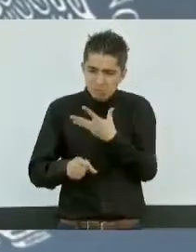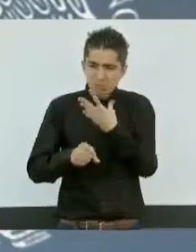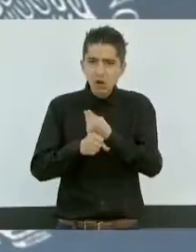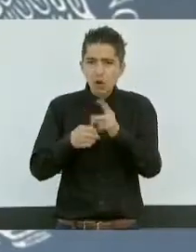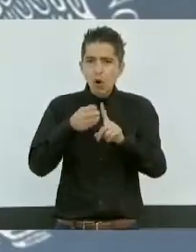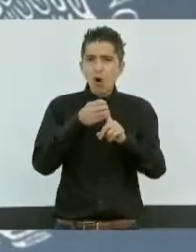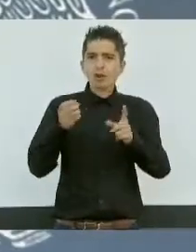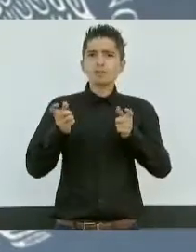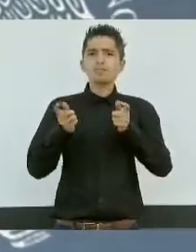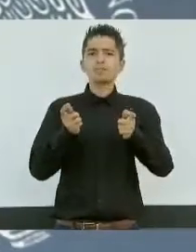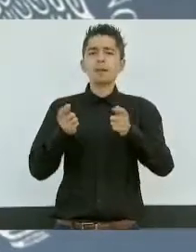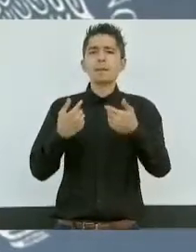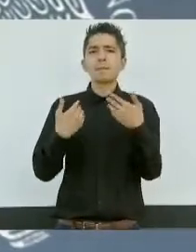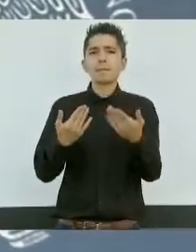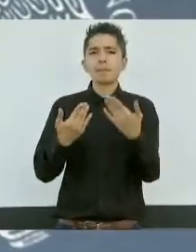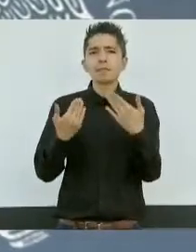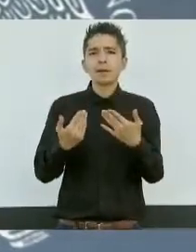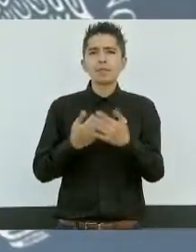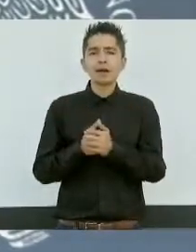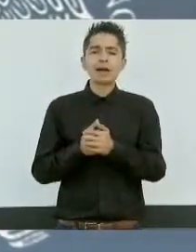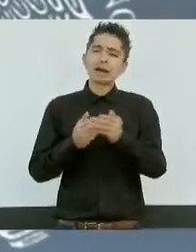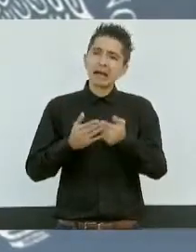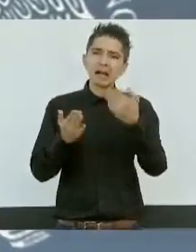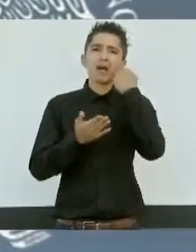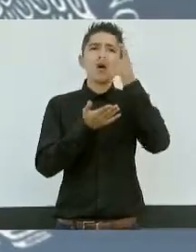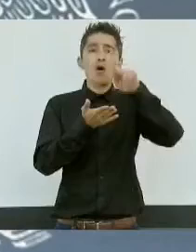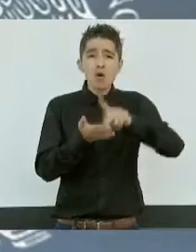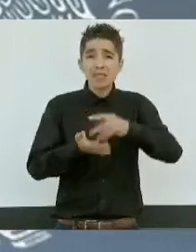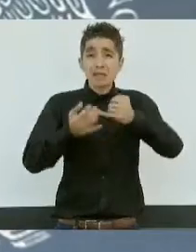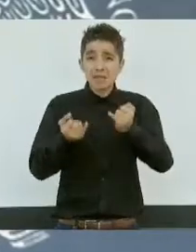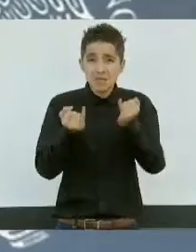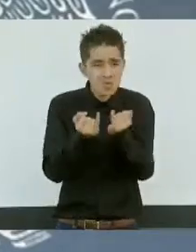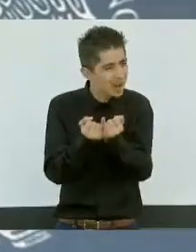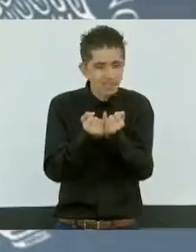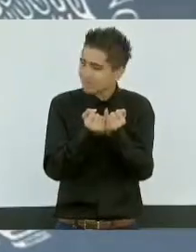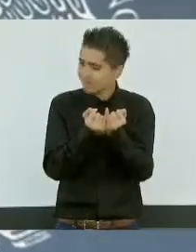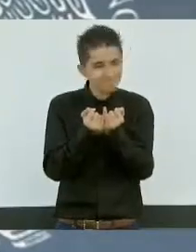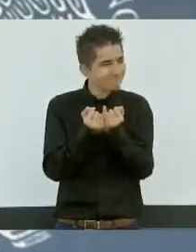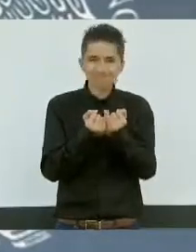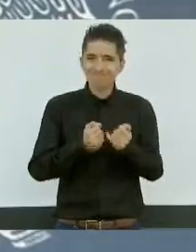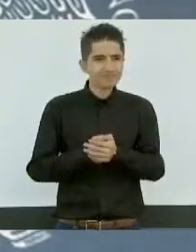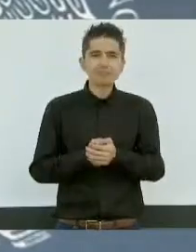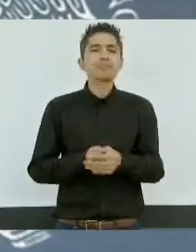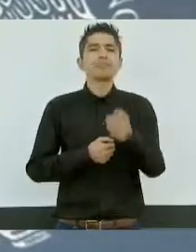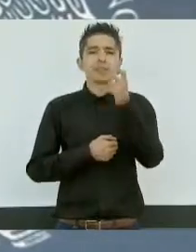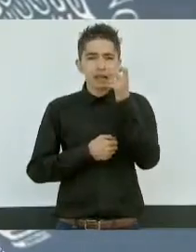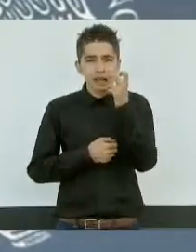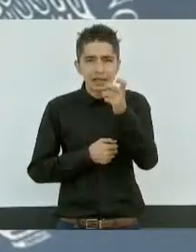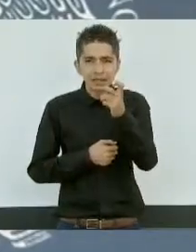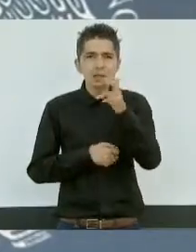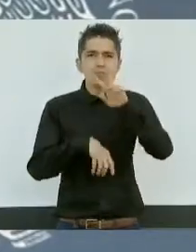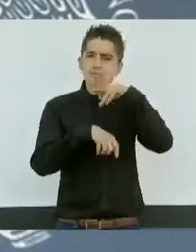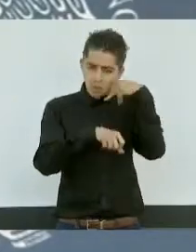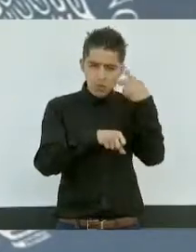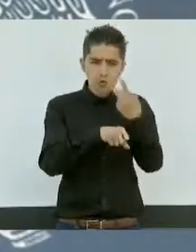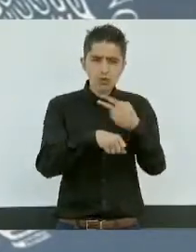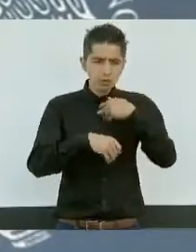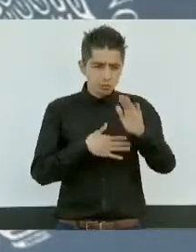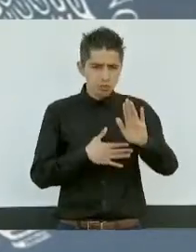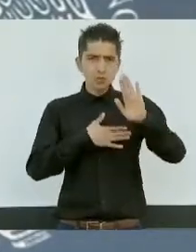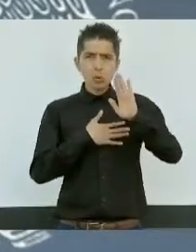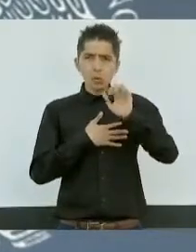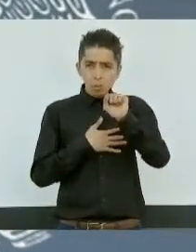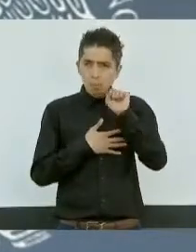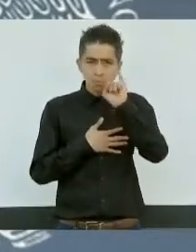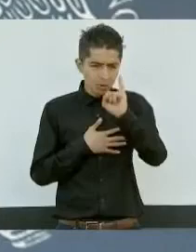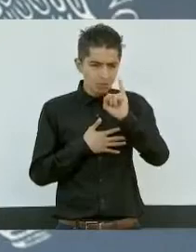Michoacán, cosa que no quiero que vuelva a suceder. Por ello, cuente con toda la voluntad y el compromiso de nuestra